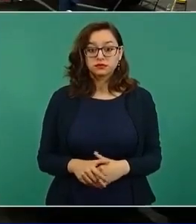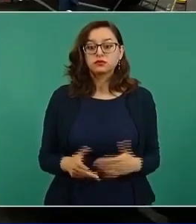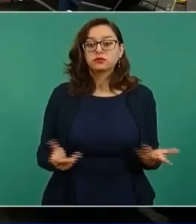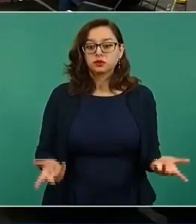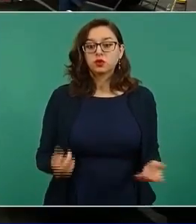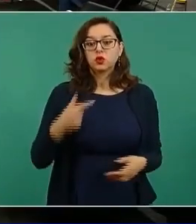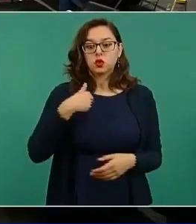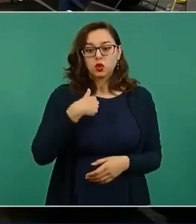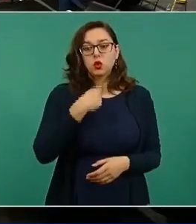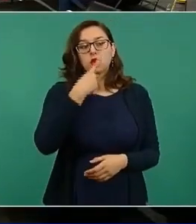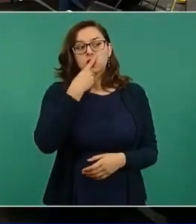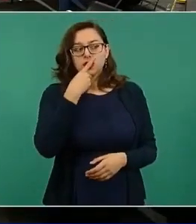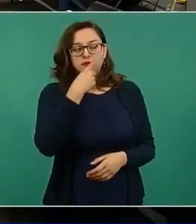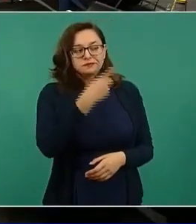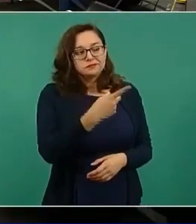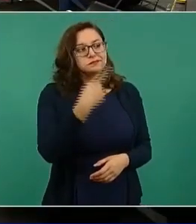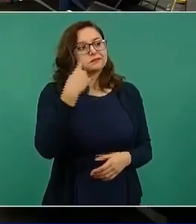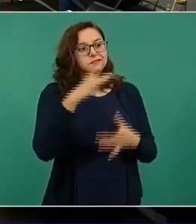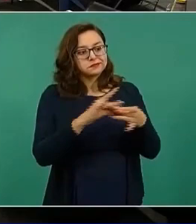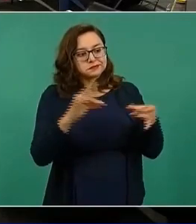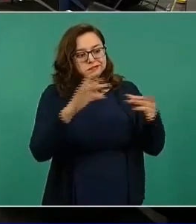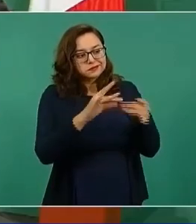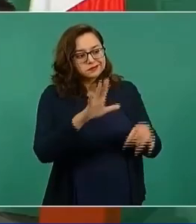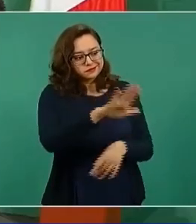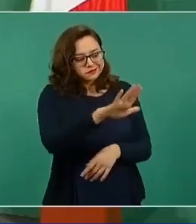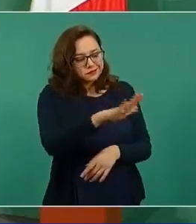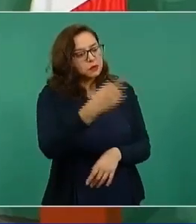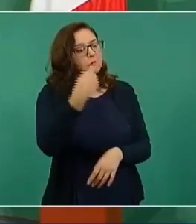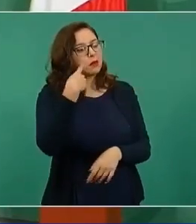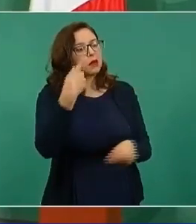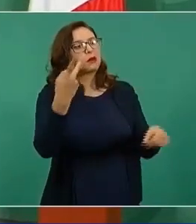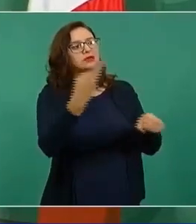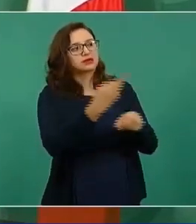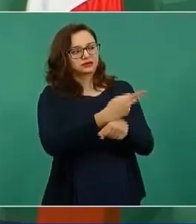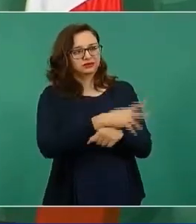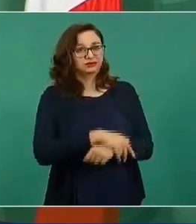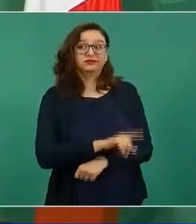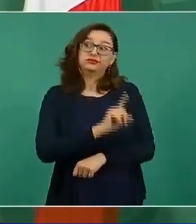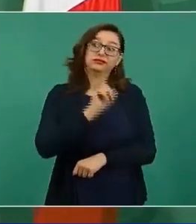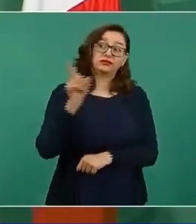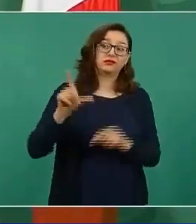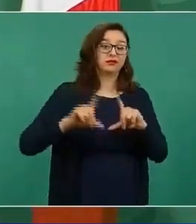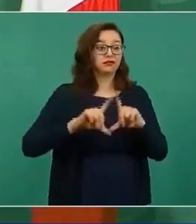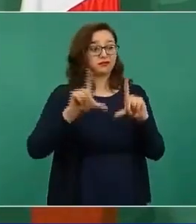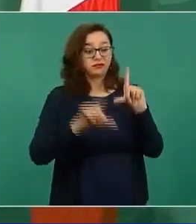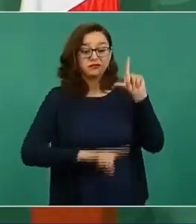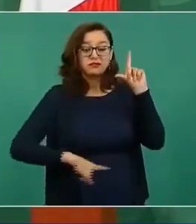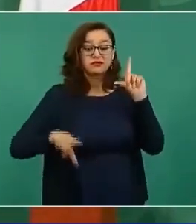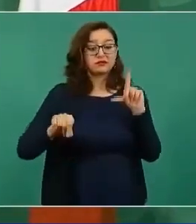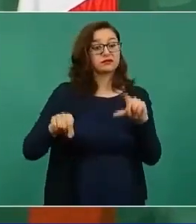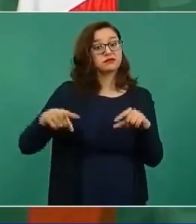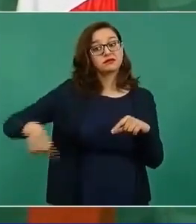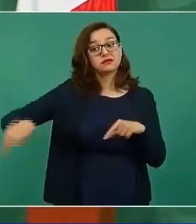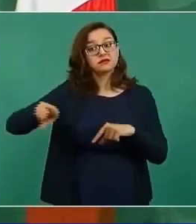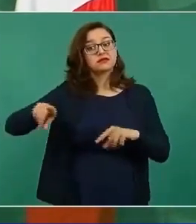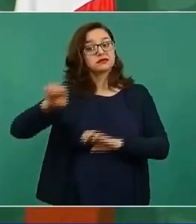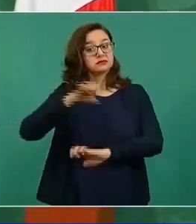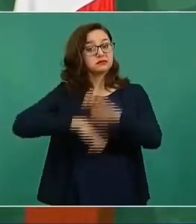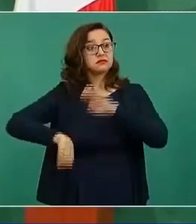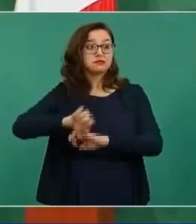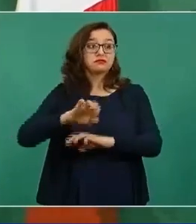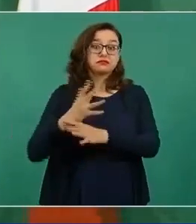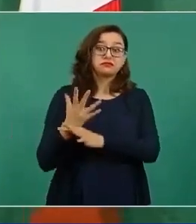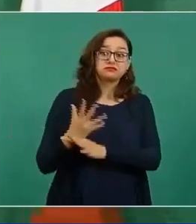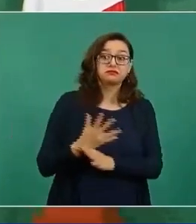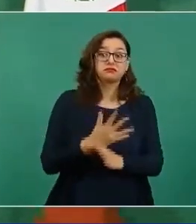utilizado la bandera de las energías limpias